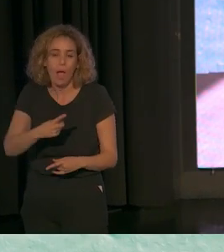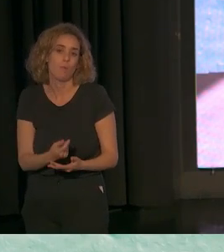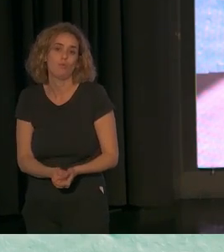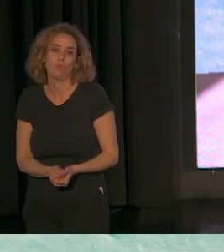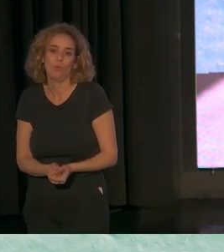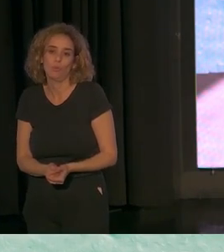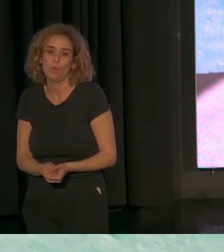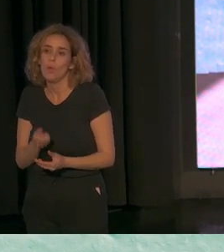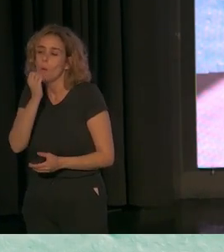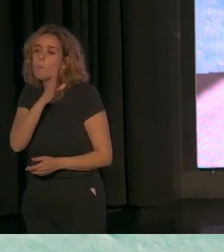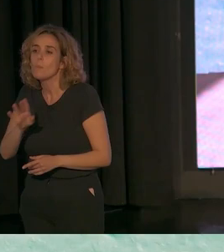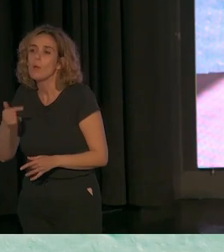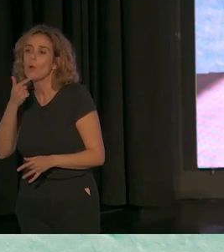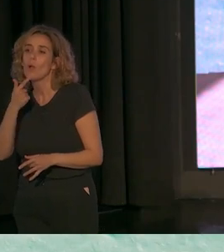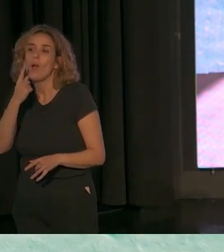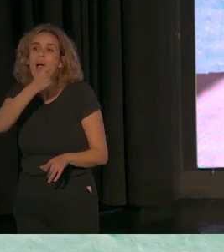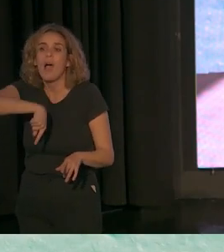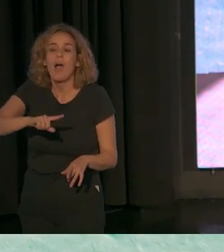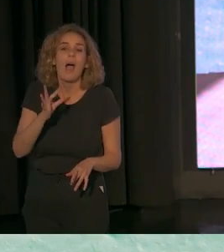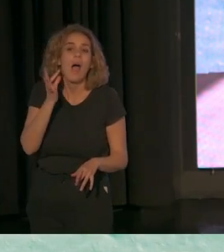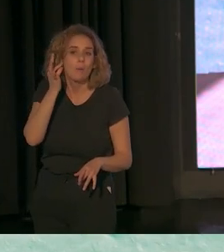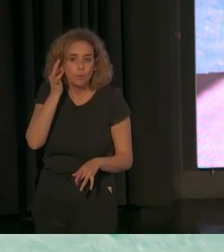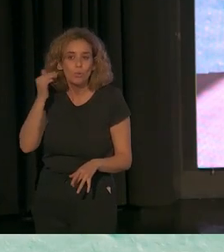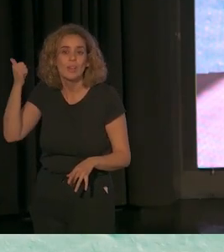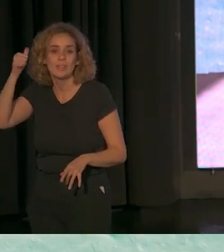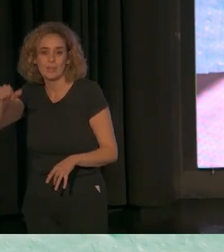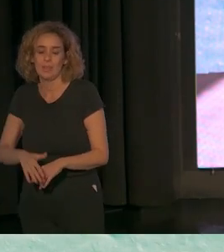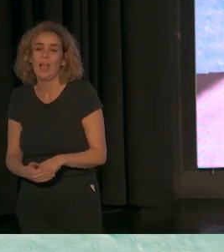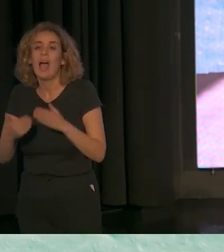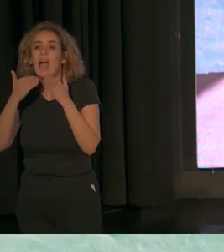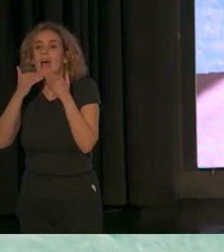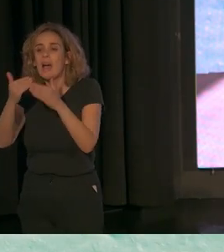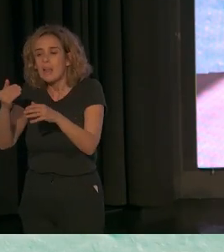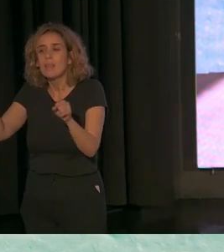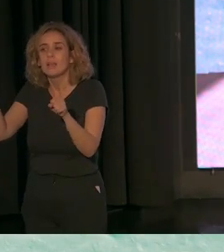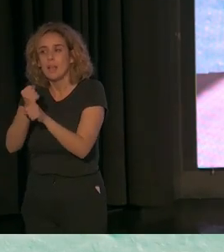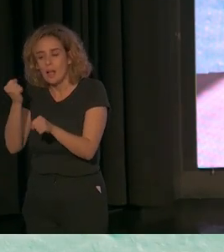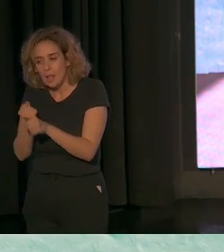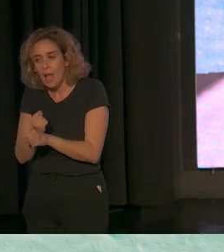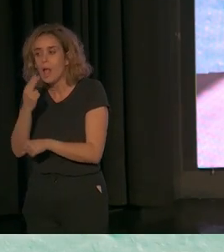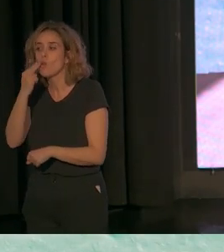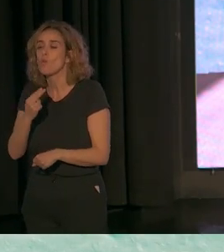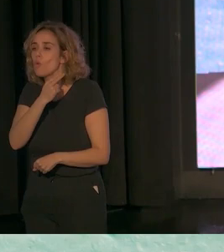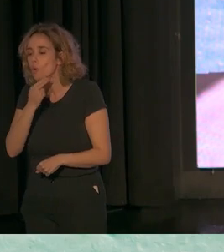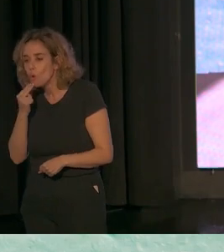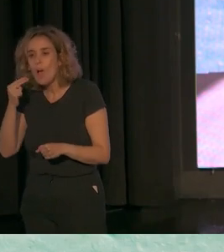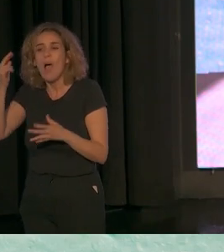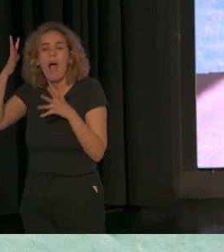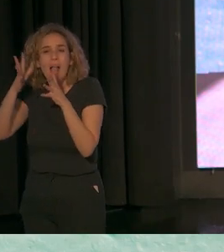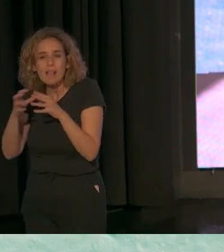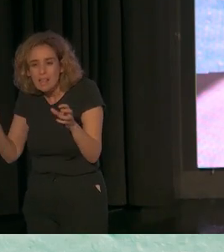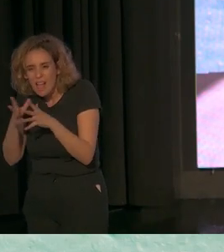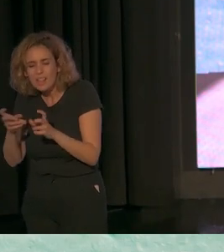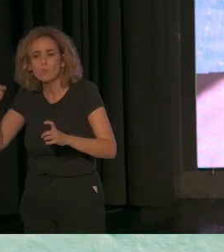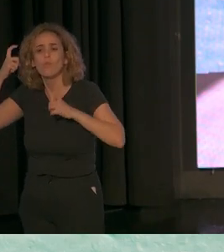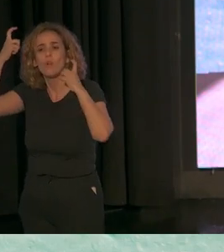Mejor, como decía antes Gema, a vosotras y a vosotros. Es decir, gracias al trabajo, al compromiso, a la ilusión, al